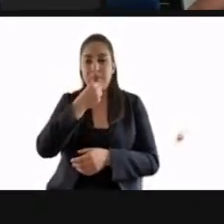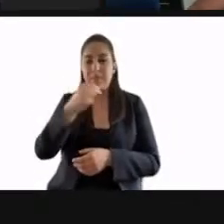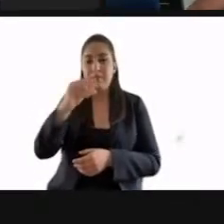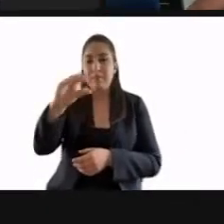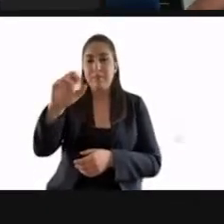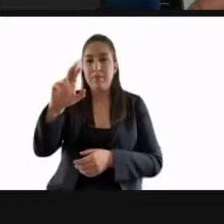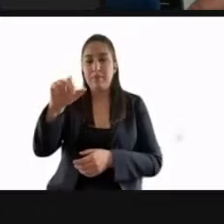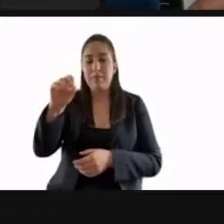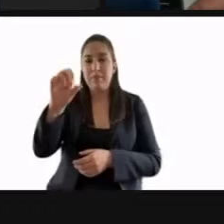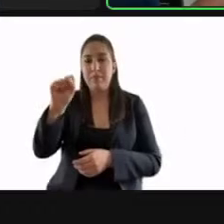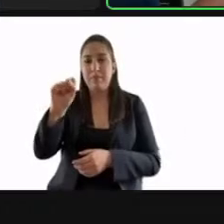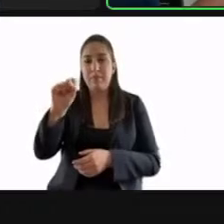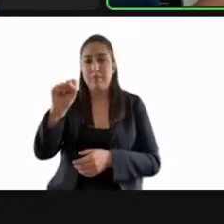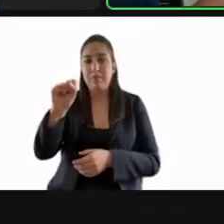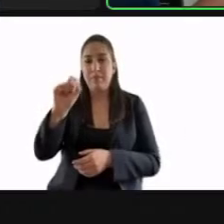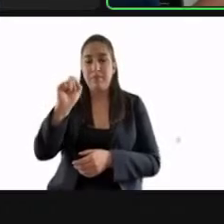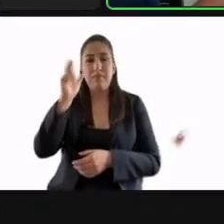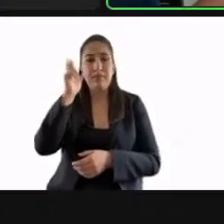sonido o algo.